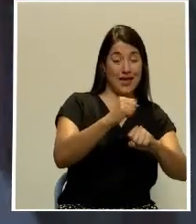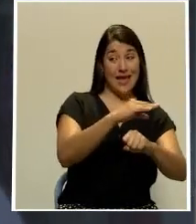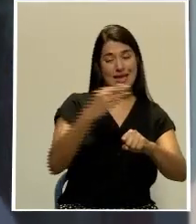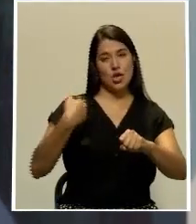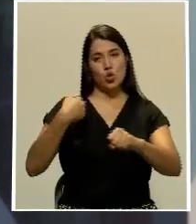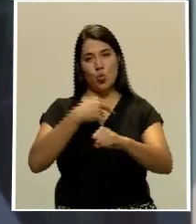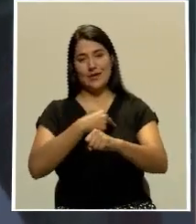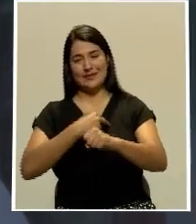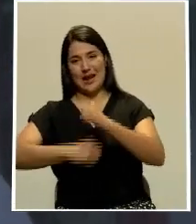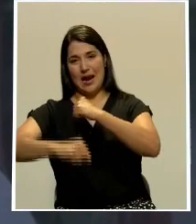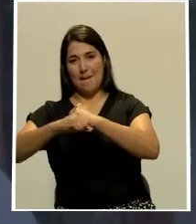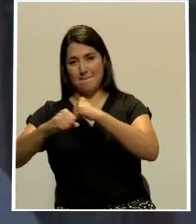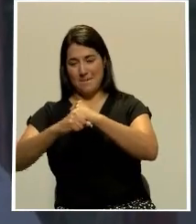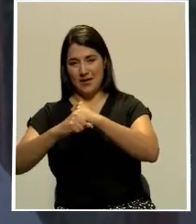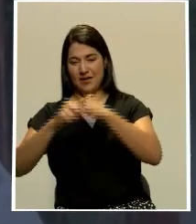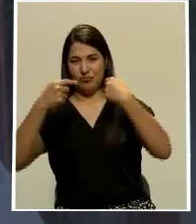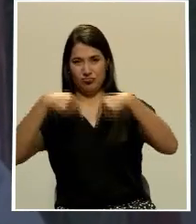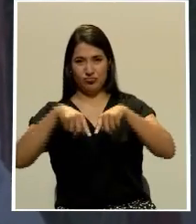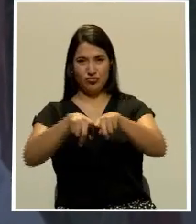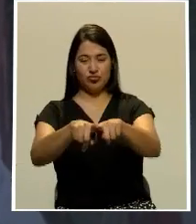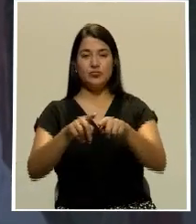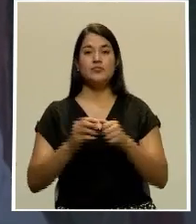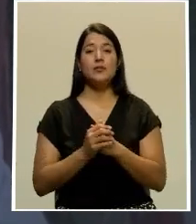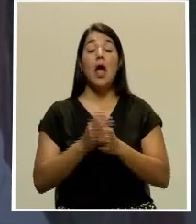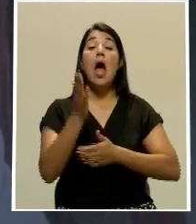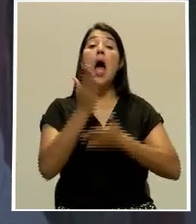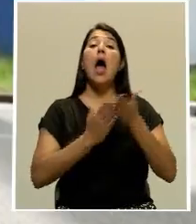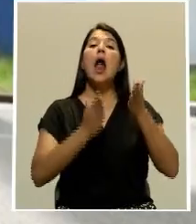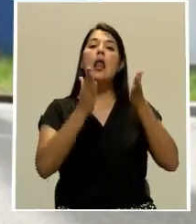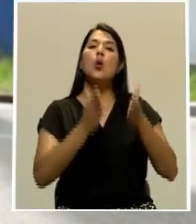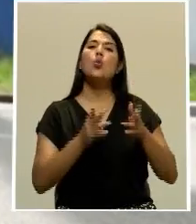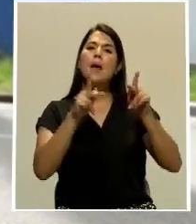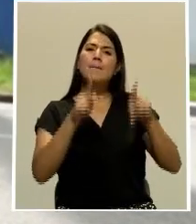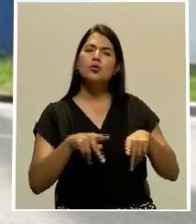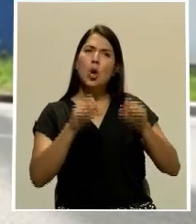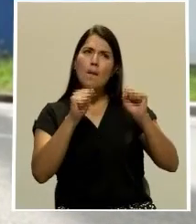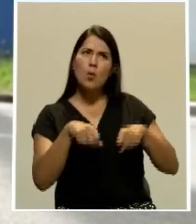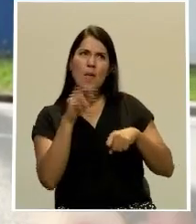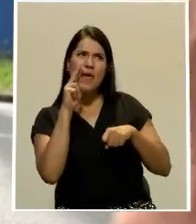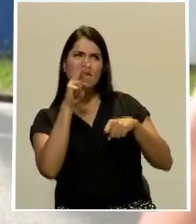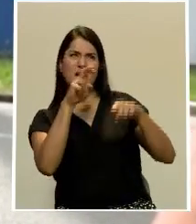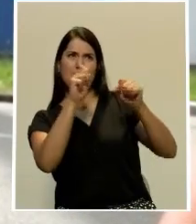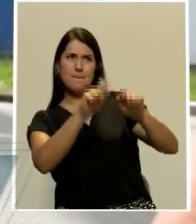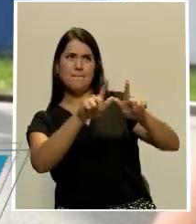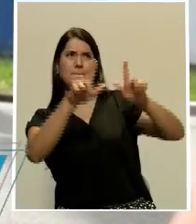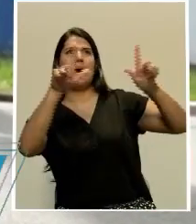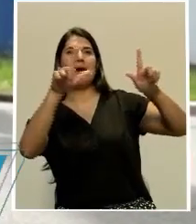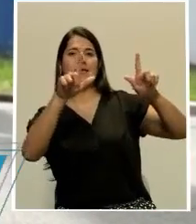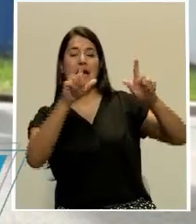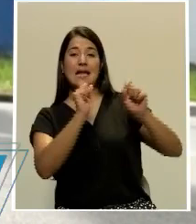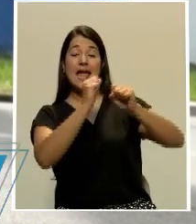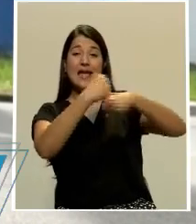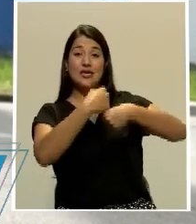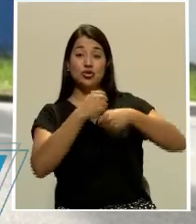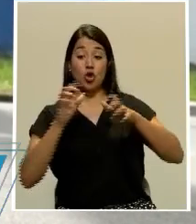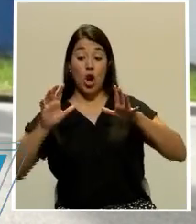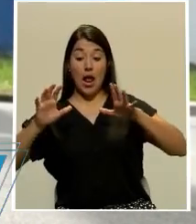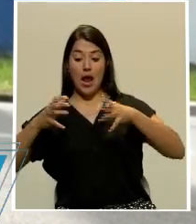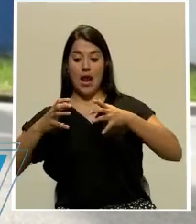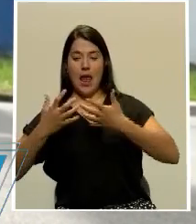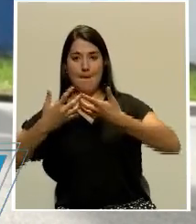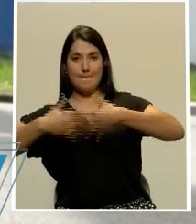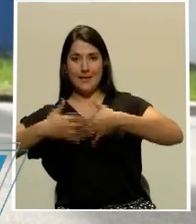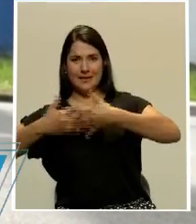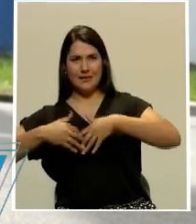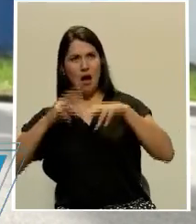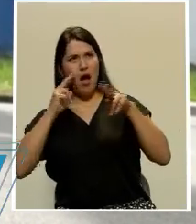caras en esto, ¿verdad?, como ahorita le explicaba hace un rato, hay personas que pueden ver las vallas de la Cámara de Comercio y las